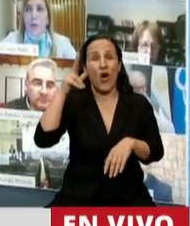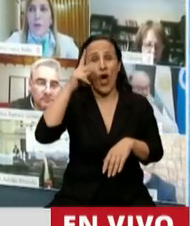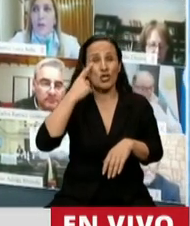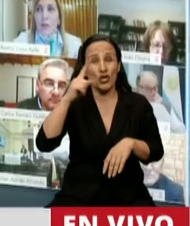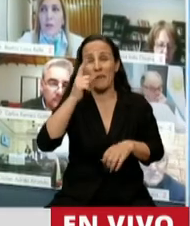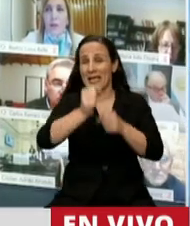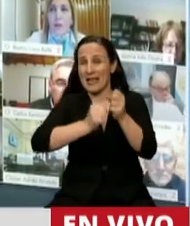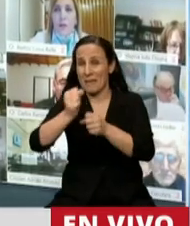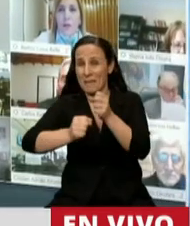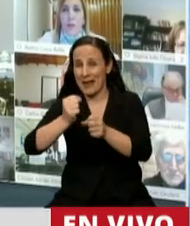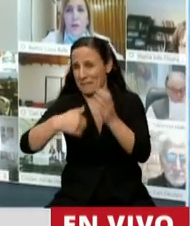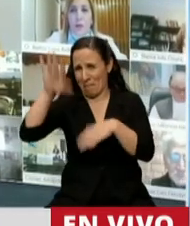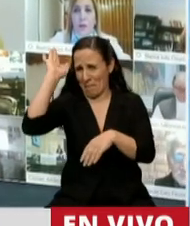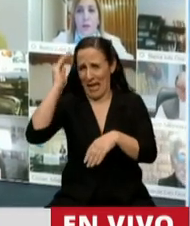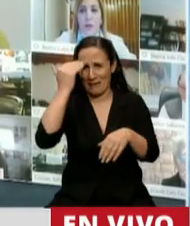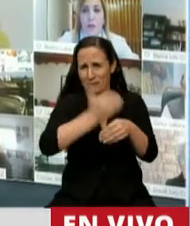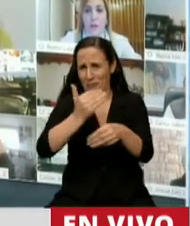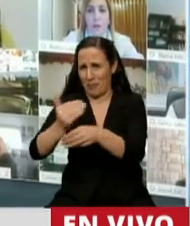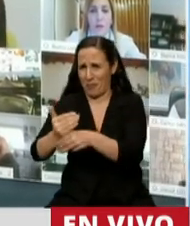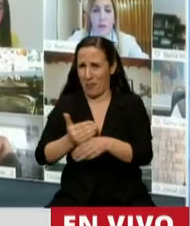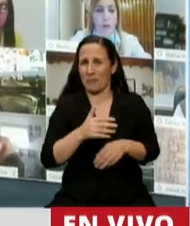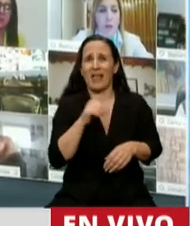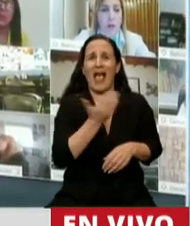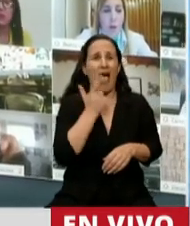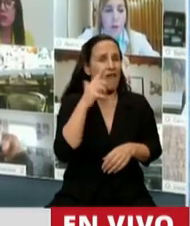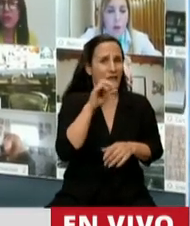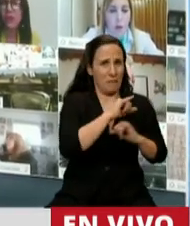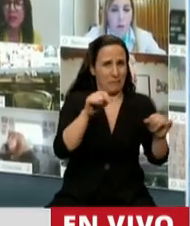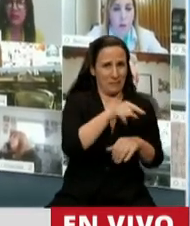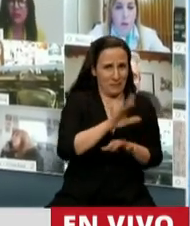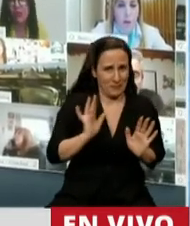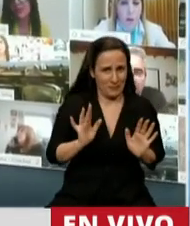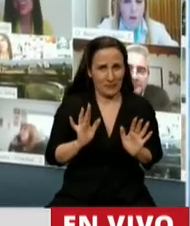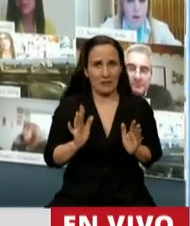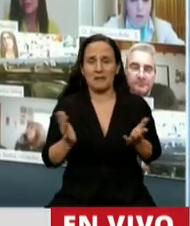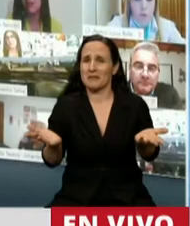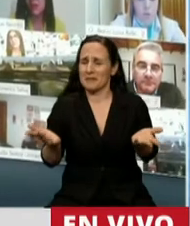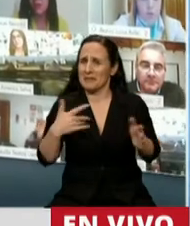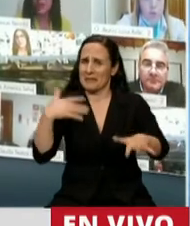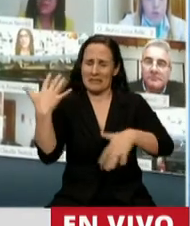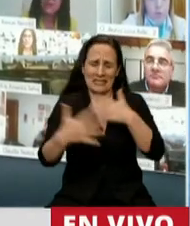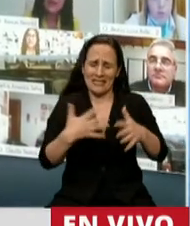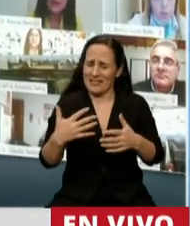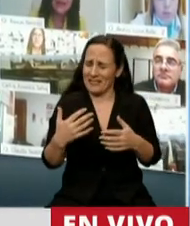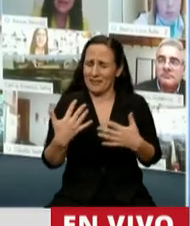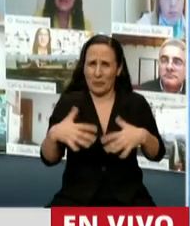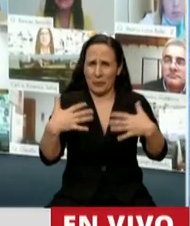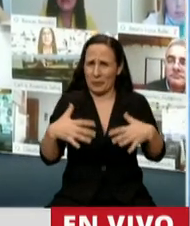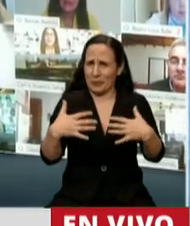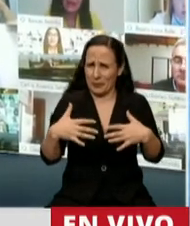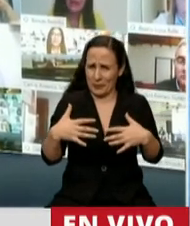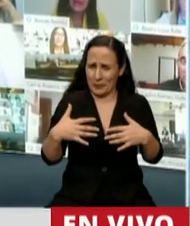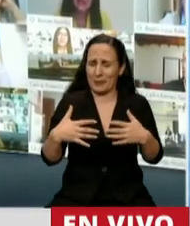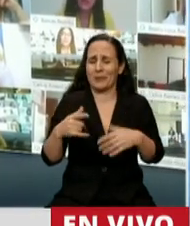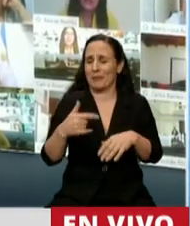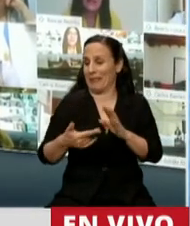empresas cerraron en la Argentina, según la AFIP. A esa crisis profunda que heredamos se sumó hace cuatro meses atrás el